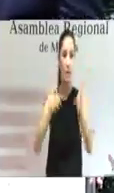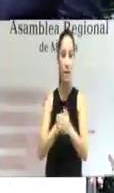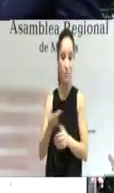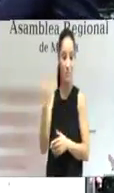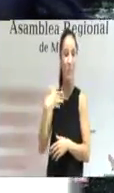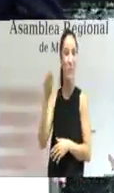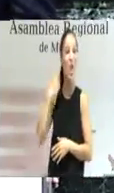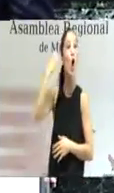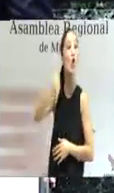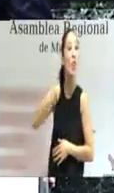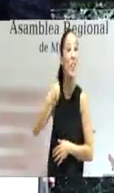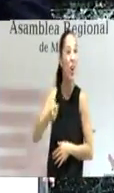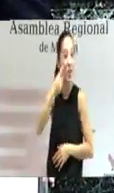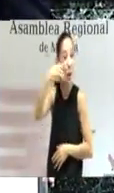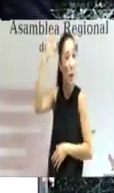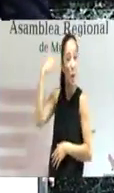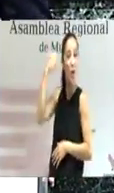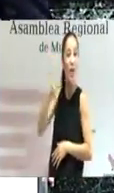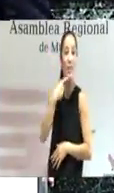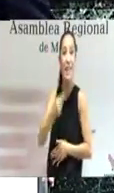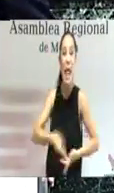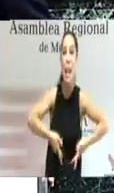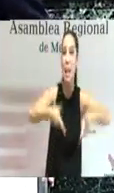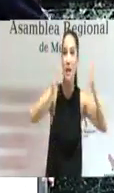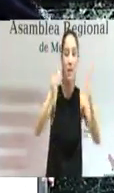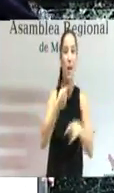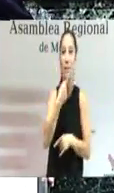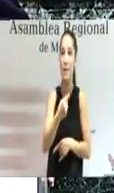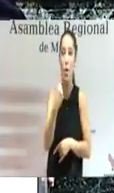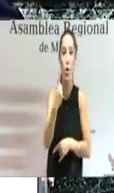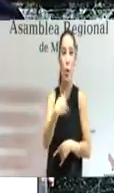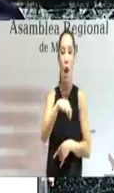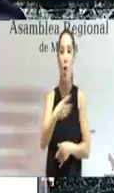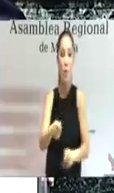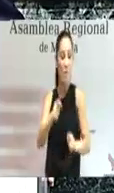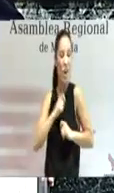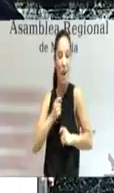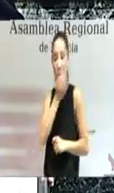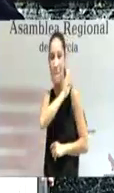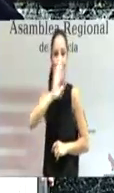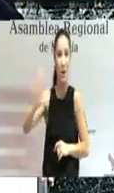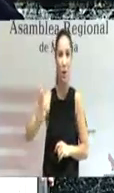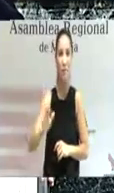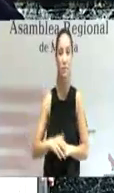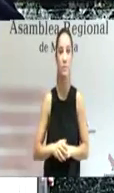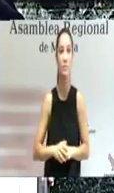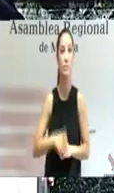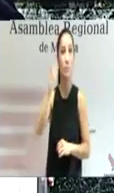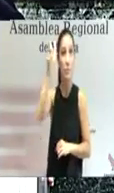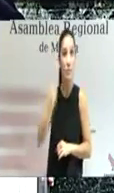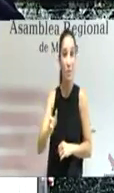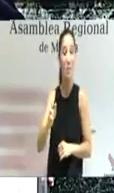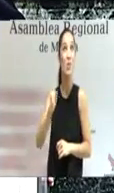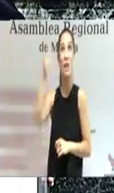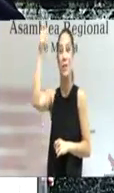Quijote es uno de los más preciosos dones que a los hombres dieron los